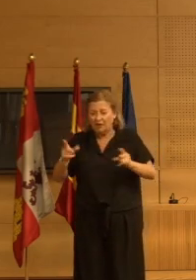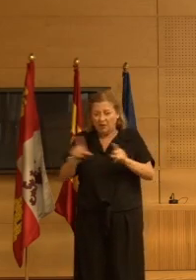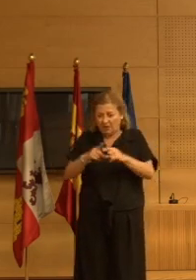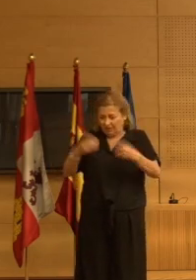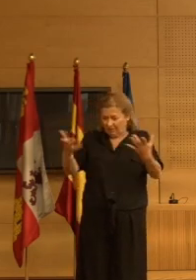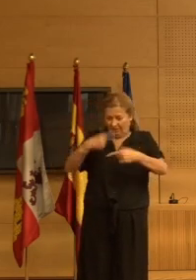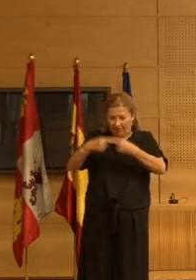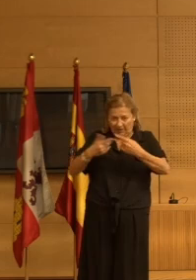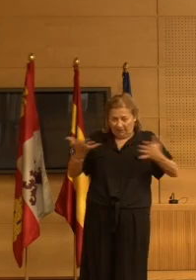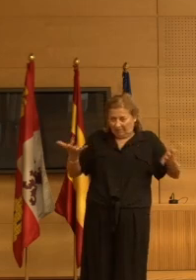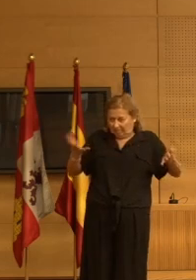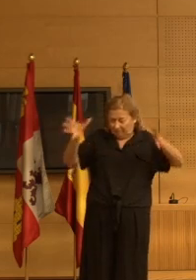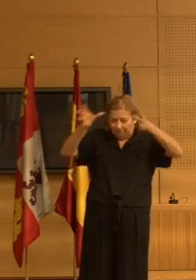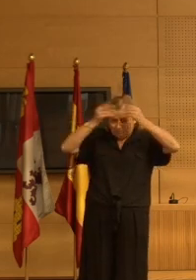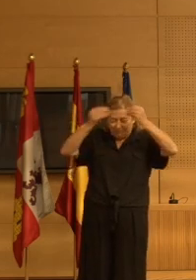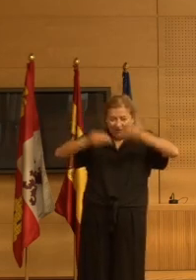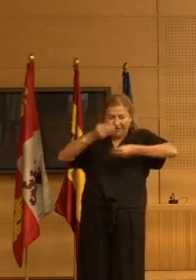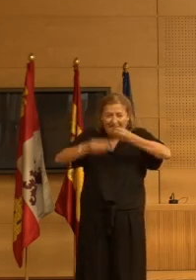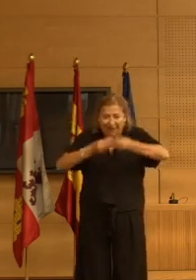esta situación?